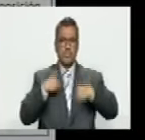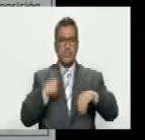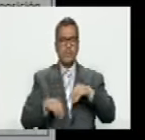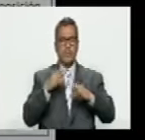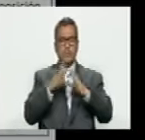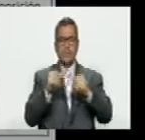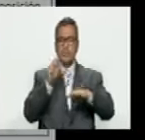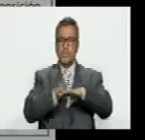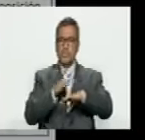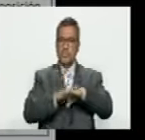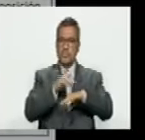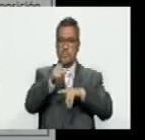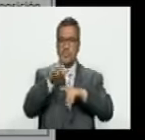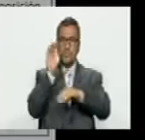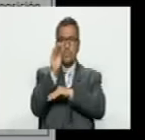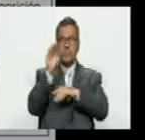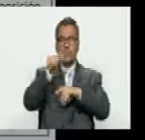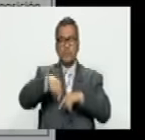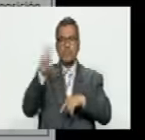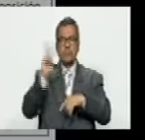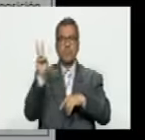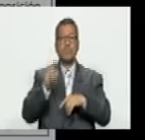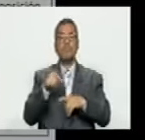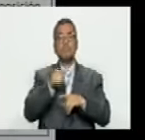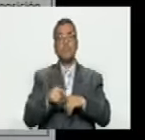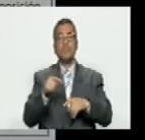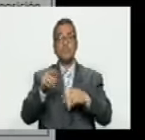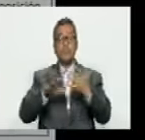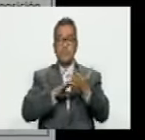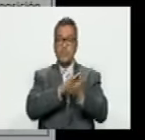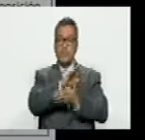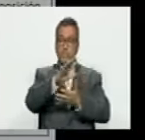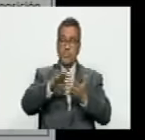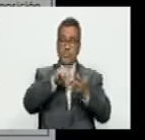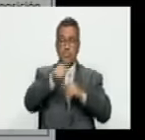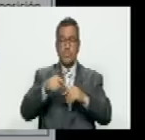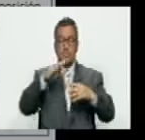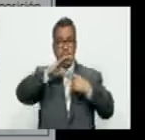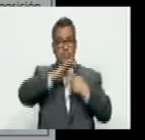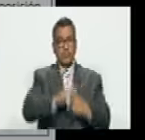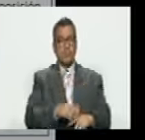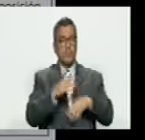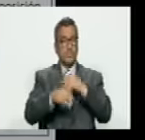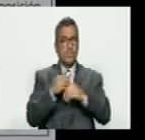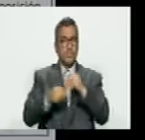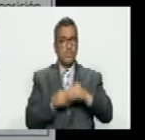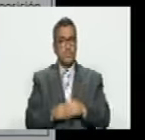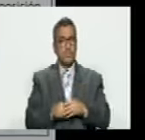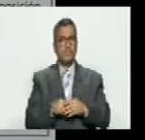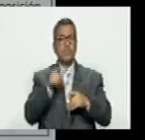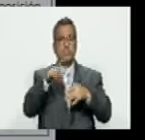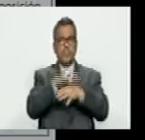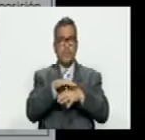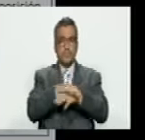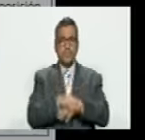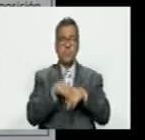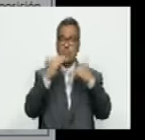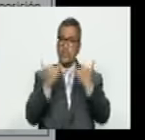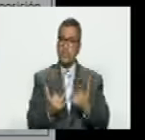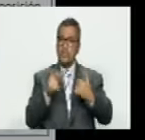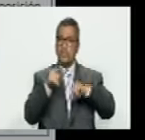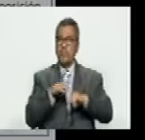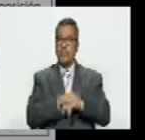implicaciones para el futuro de Venezuela y por la violencia y represión generalizadas eso es el martes ahora